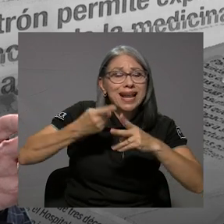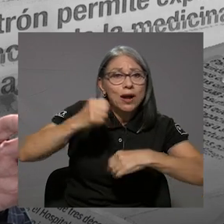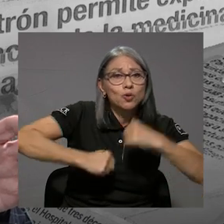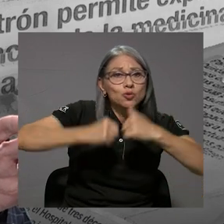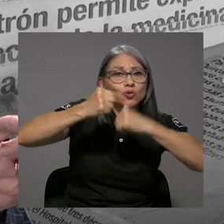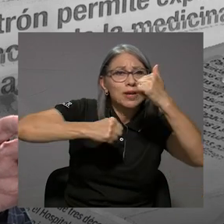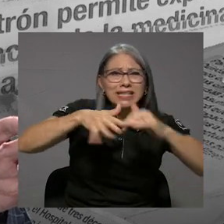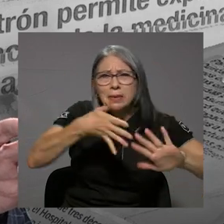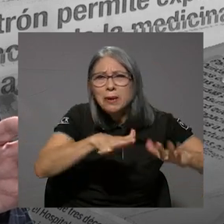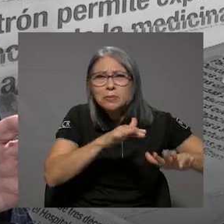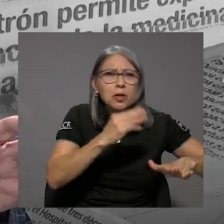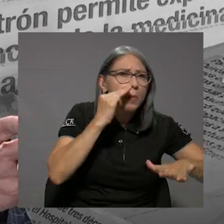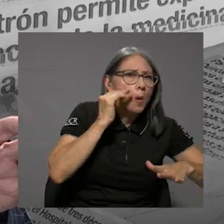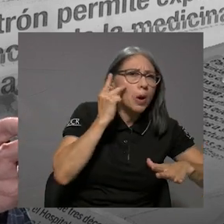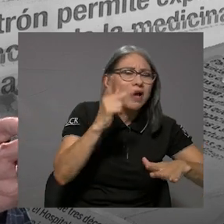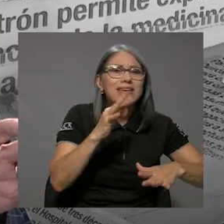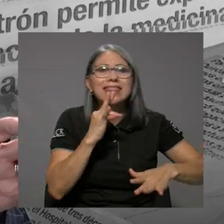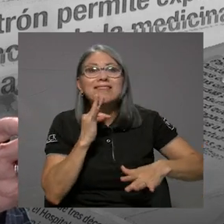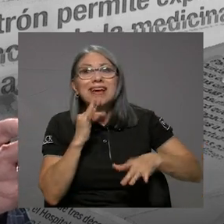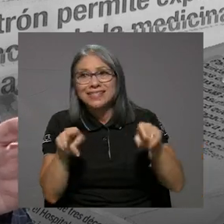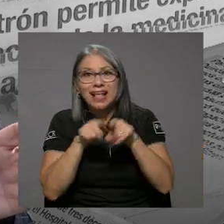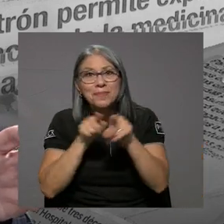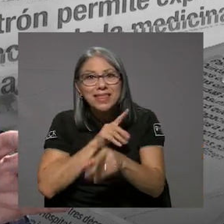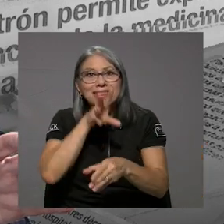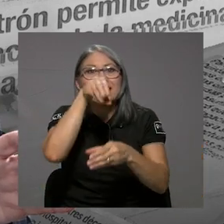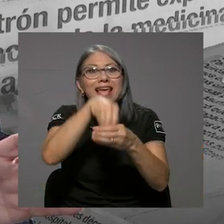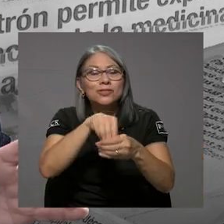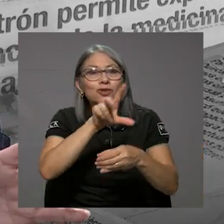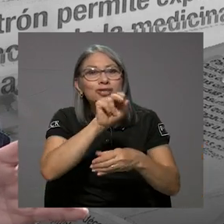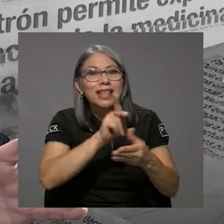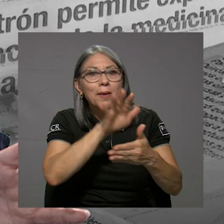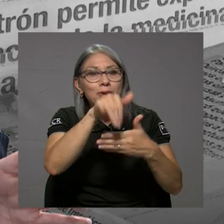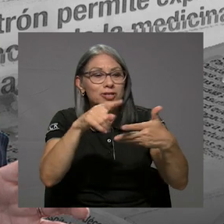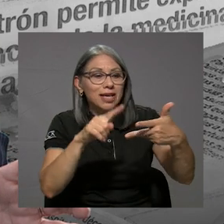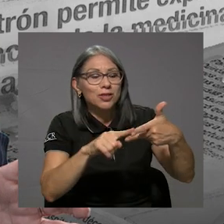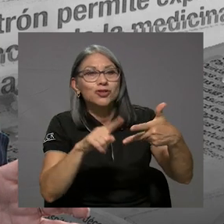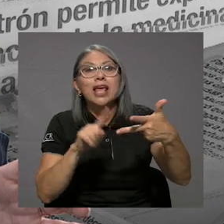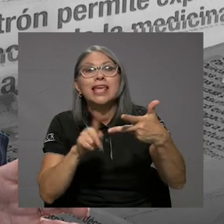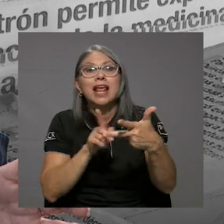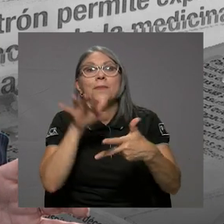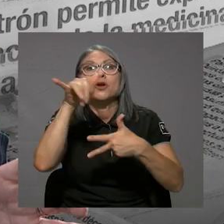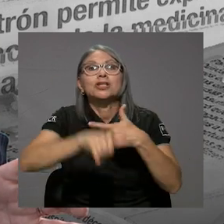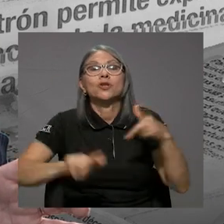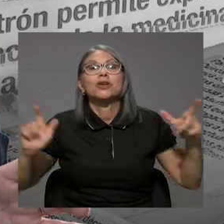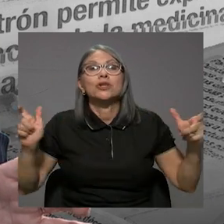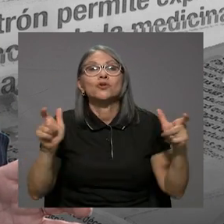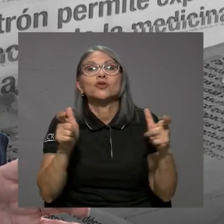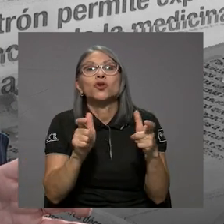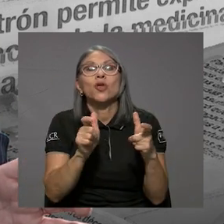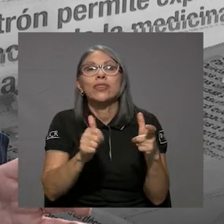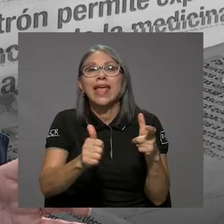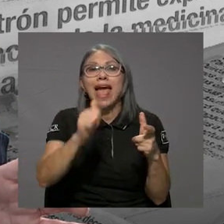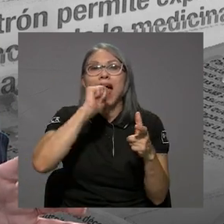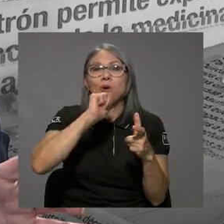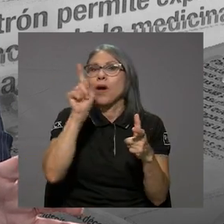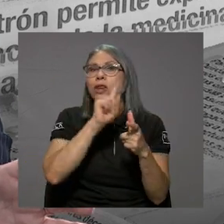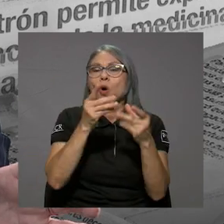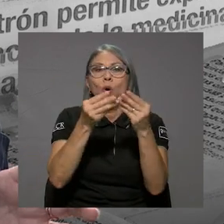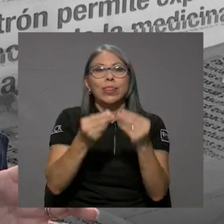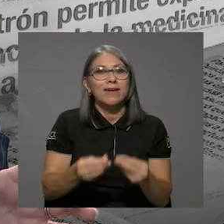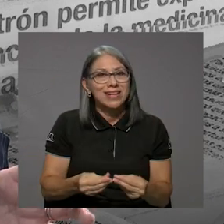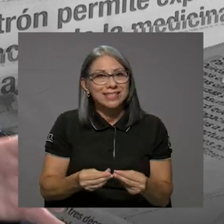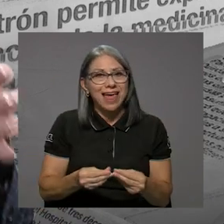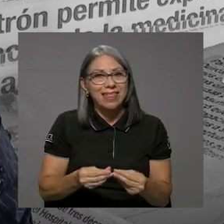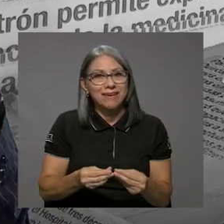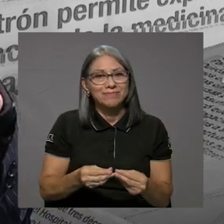el lado entre Moravia y Tibás, que también está entre esos 30 proyectos, y el proyecto de reducción de agua no contabilizada, RANCA. Con